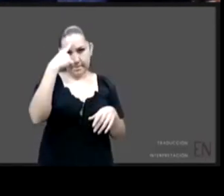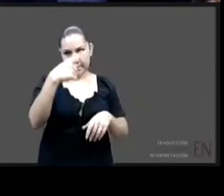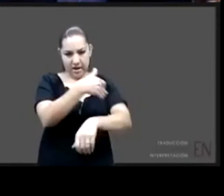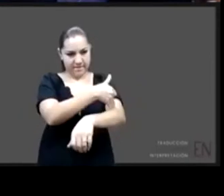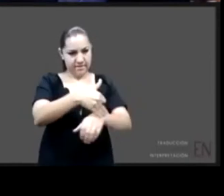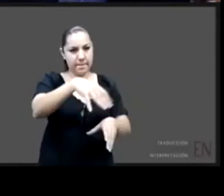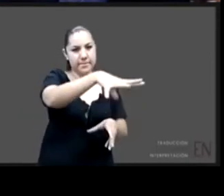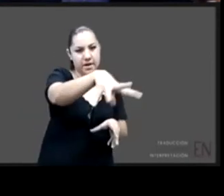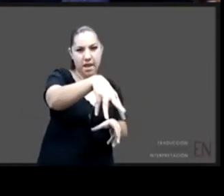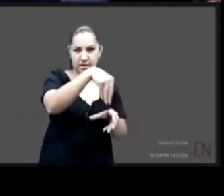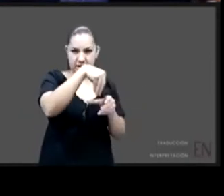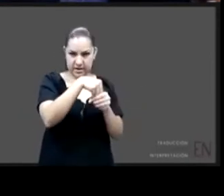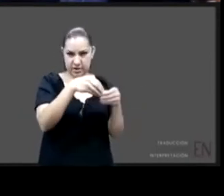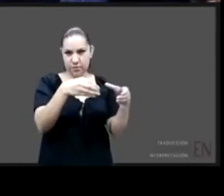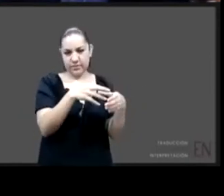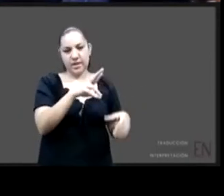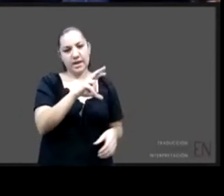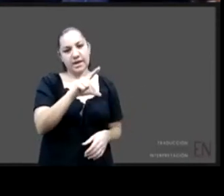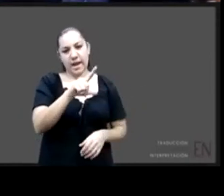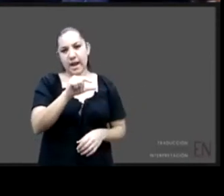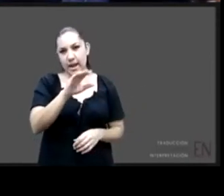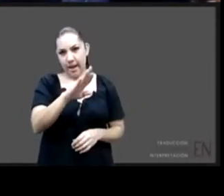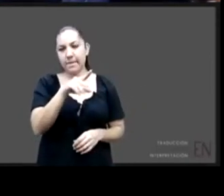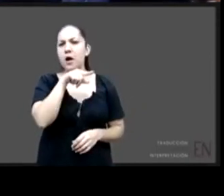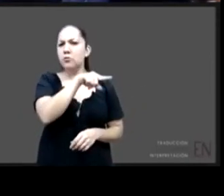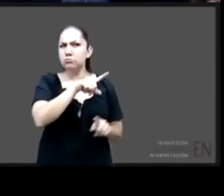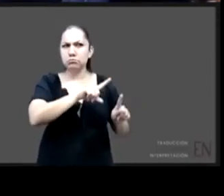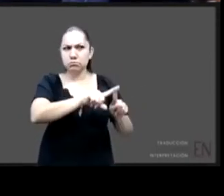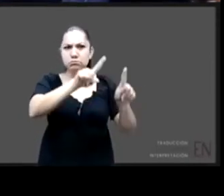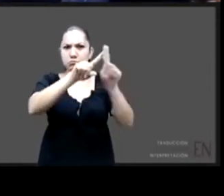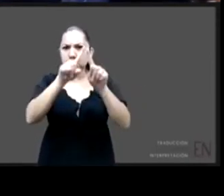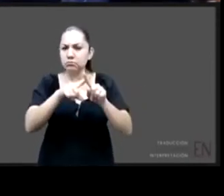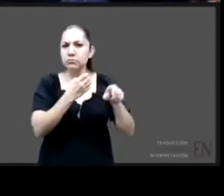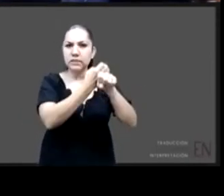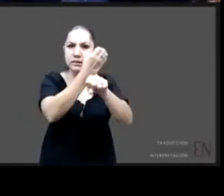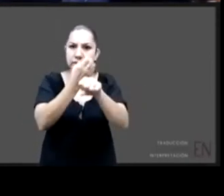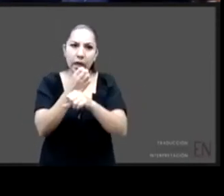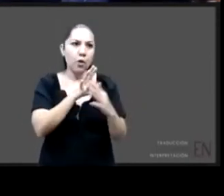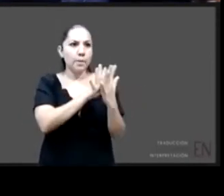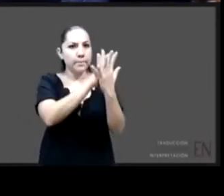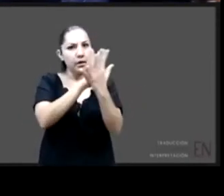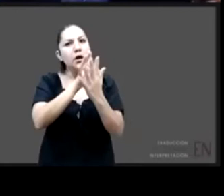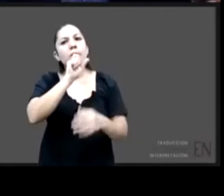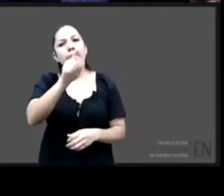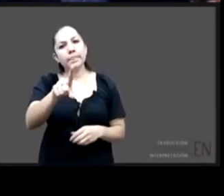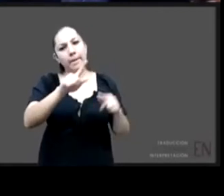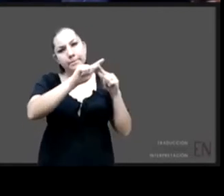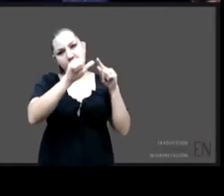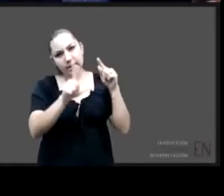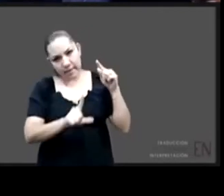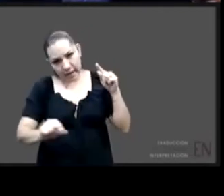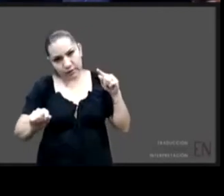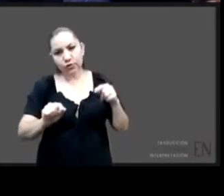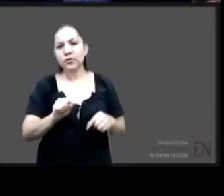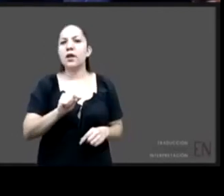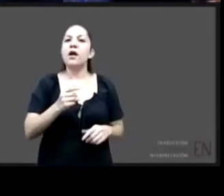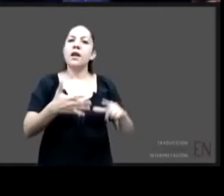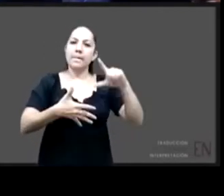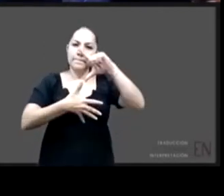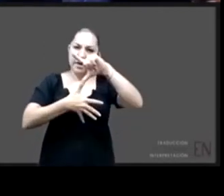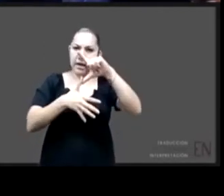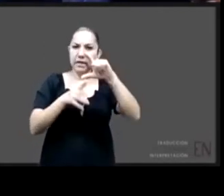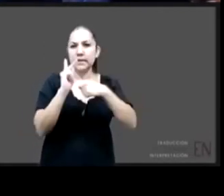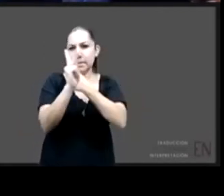que ha hecho un gran trabajo en muchas entidades federativas y a nivel nacional en México y en muchos otros países de América Latina para promover